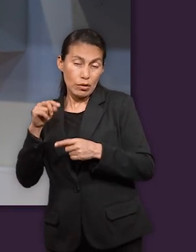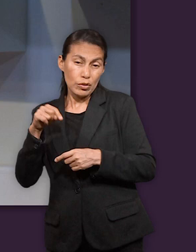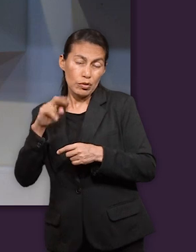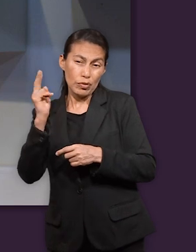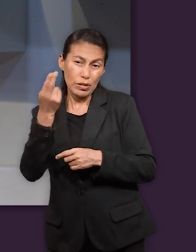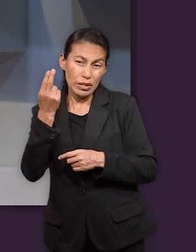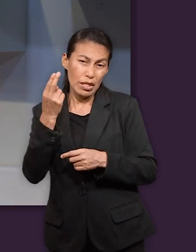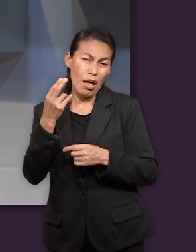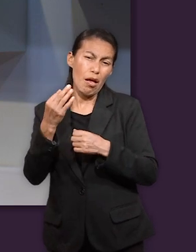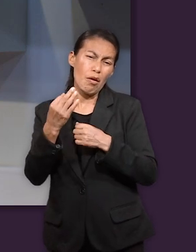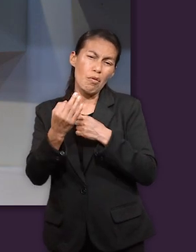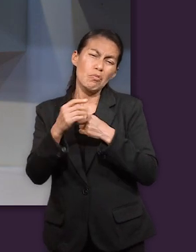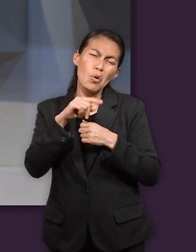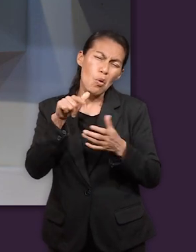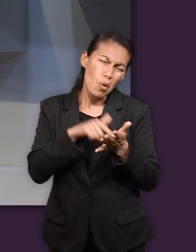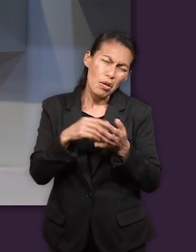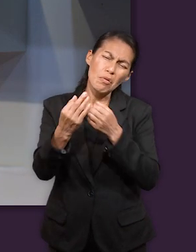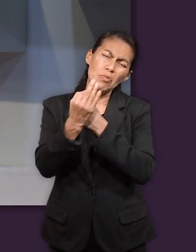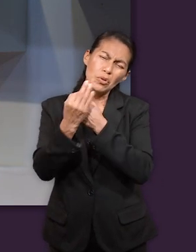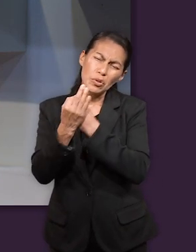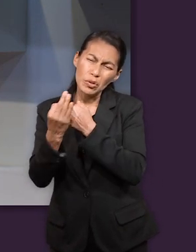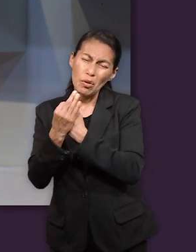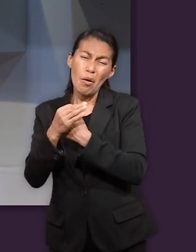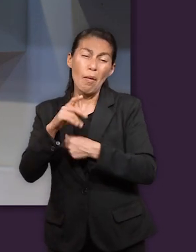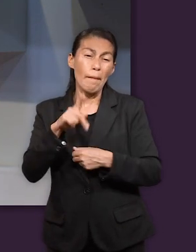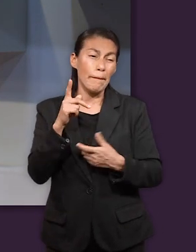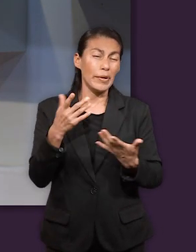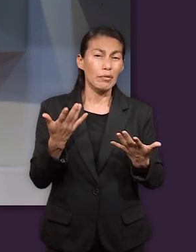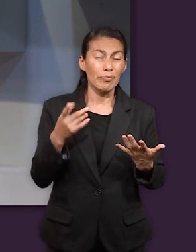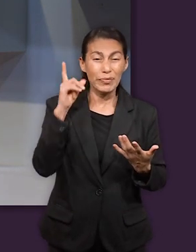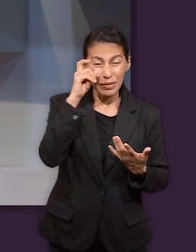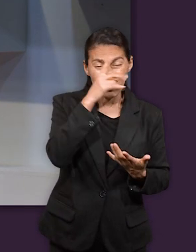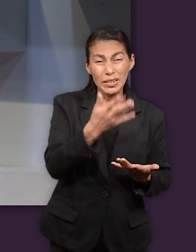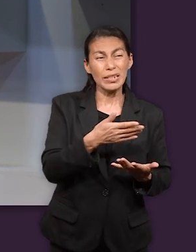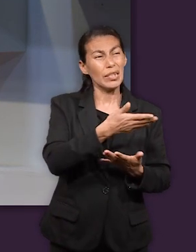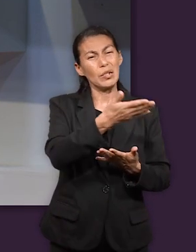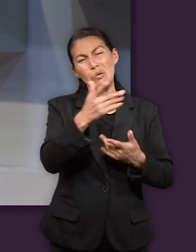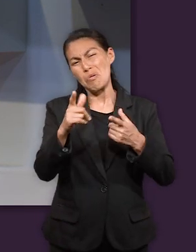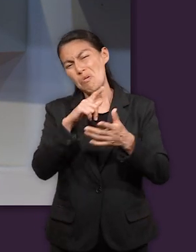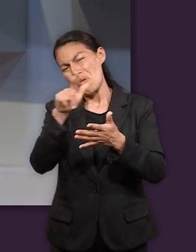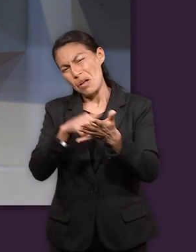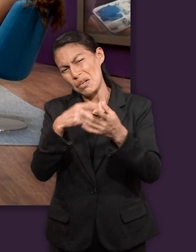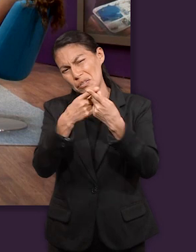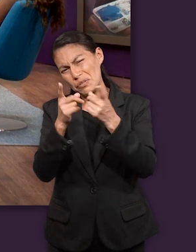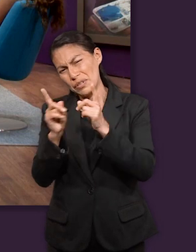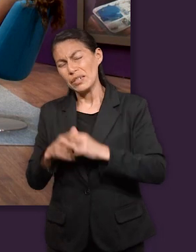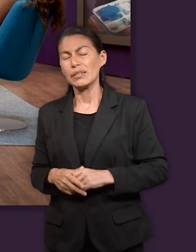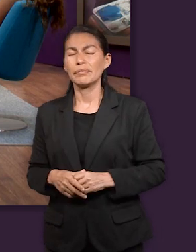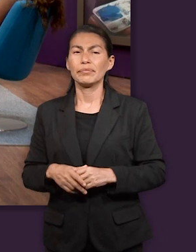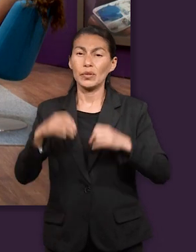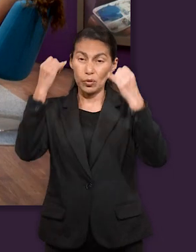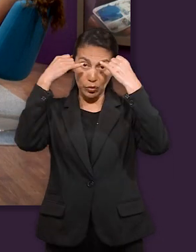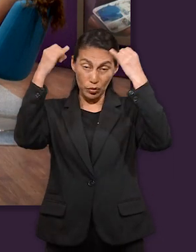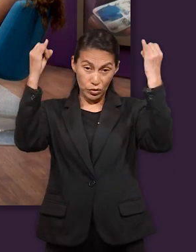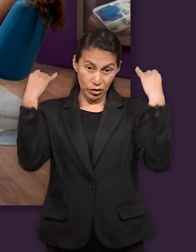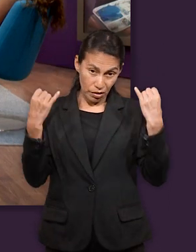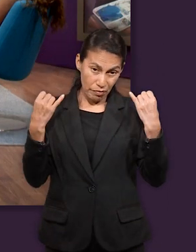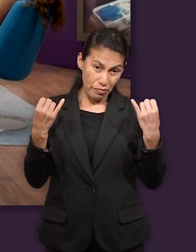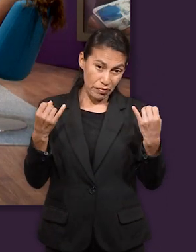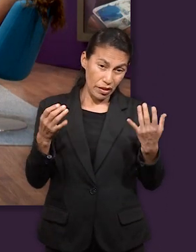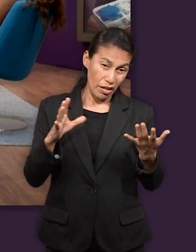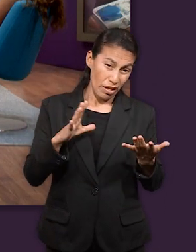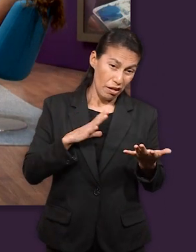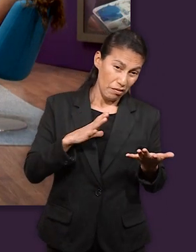mayoría cientos miles de jóvenes que enfrentan desafíos cada día y José tenía razones